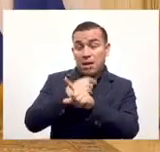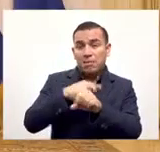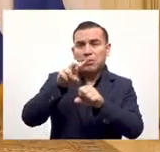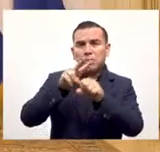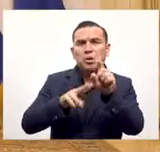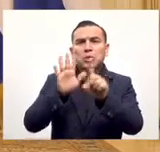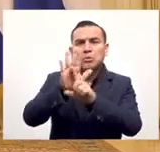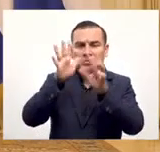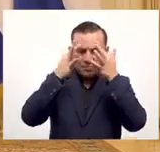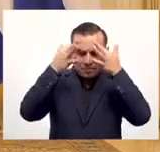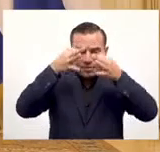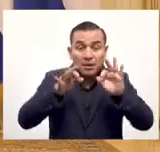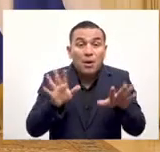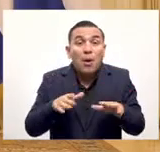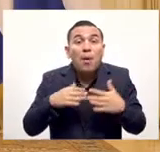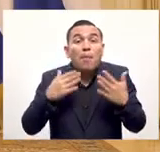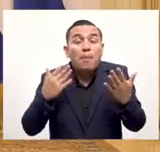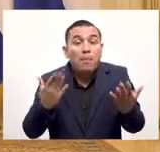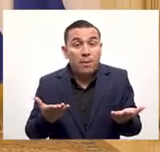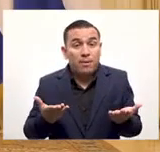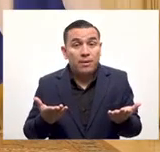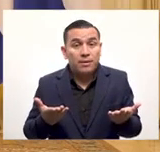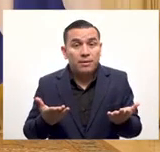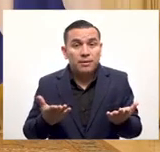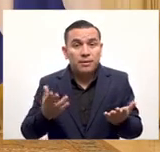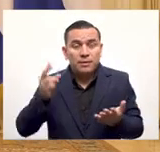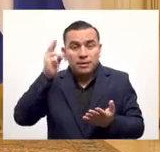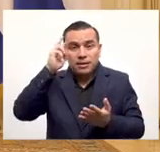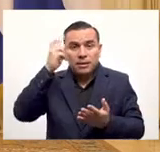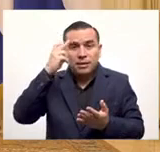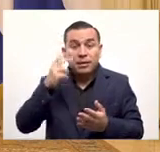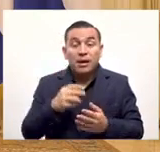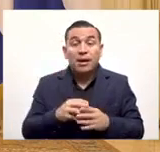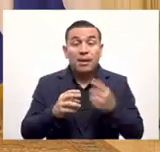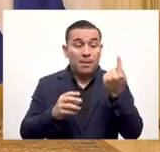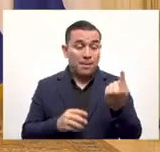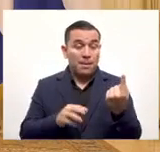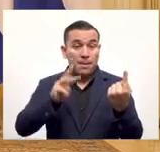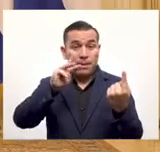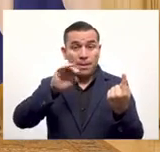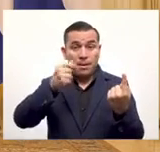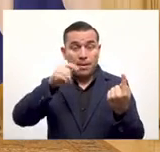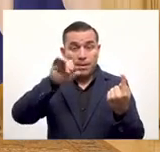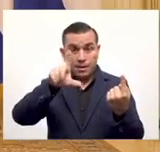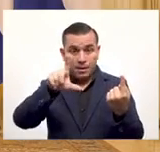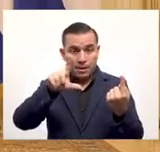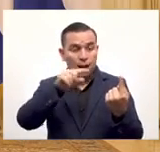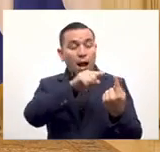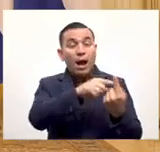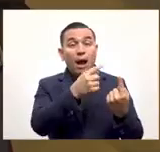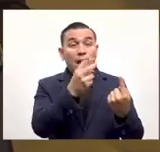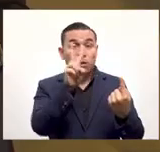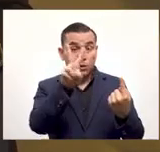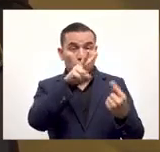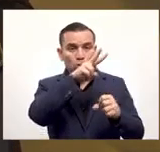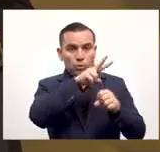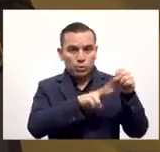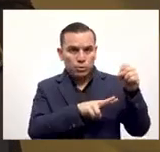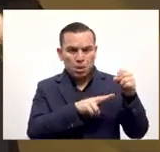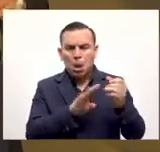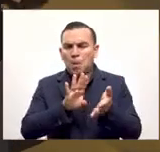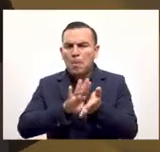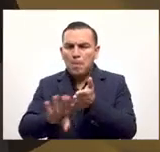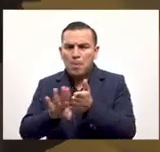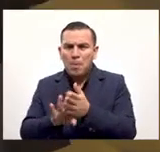convierten a dólares si usted sí lo desea ¿por qué? porque si no va a tener Miguel los dos dólares que le pagaron y va